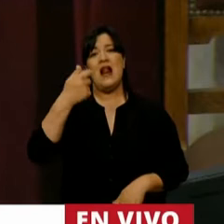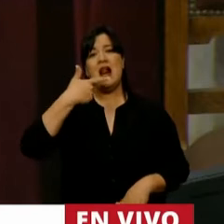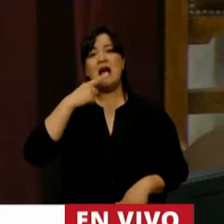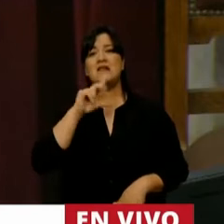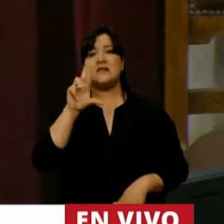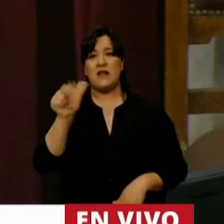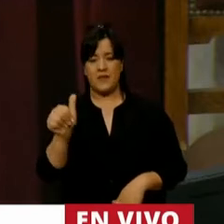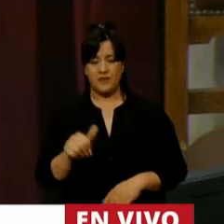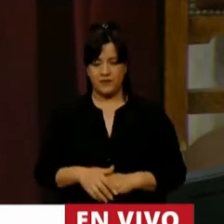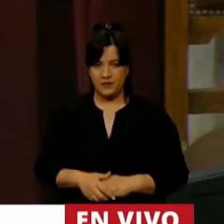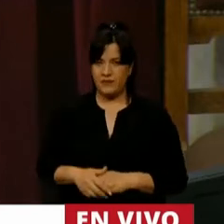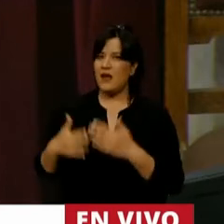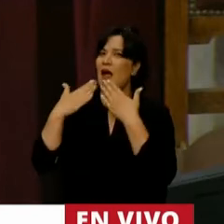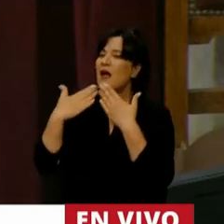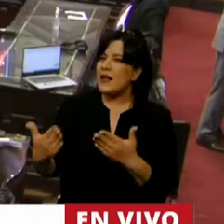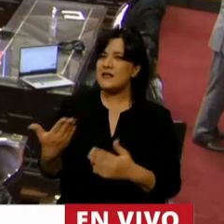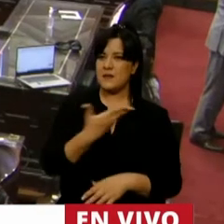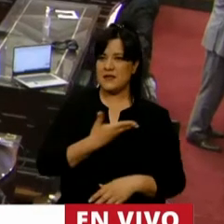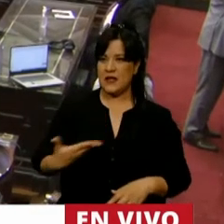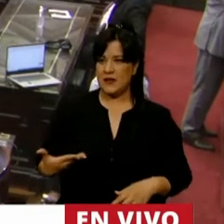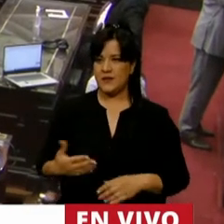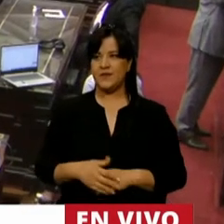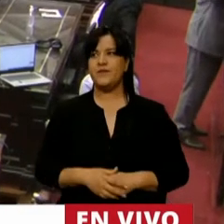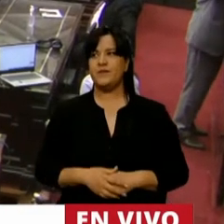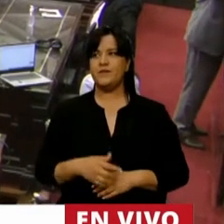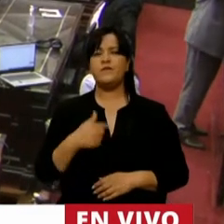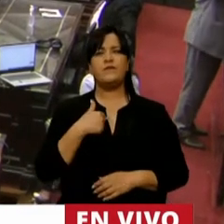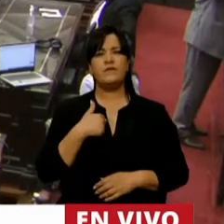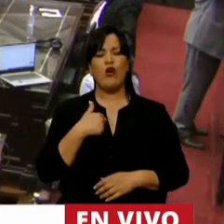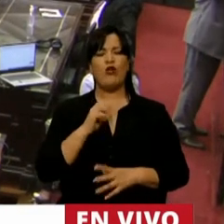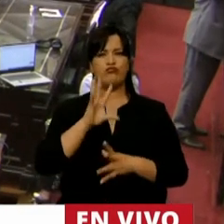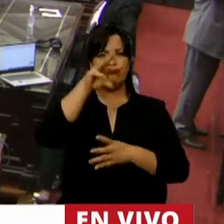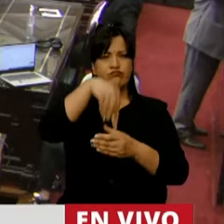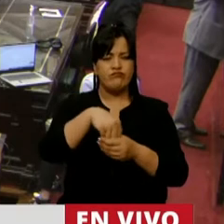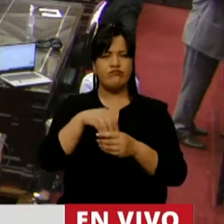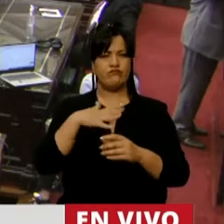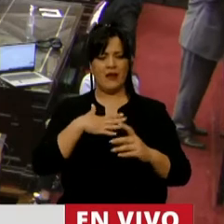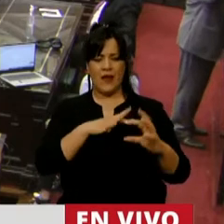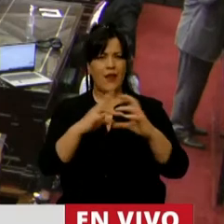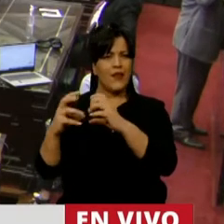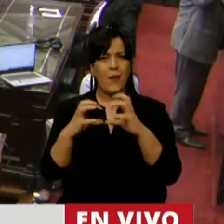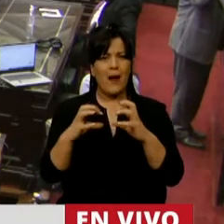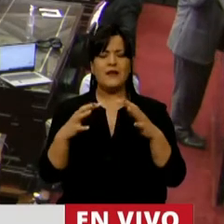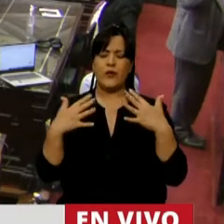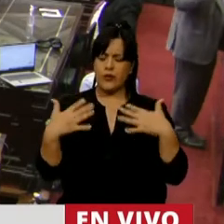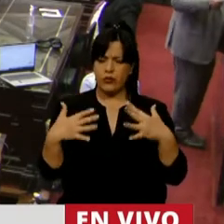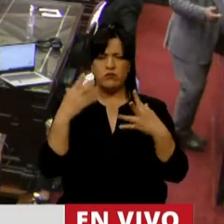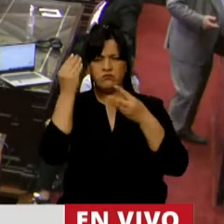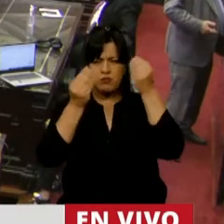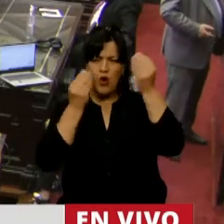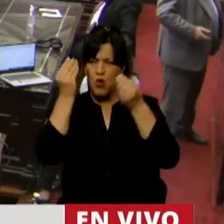Gracias, Presidente. Participo de este debate con preocupaciones,